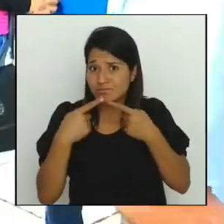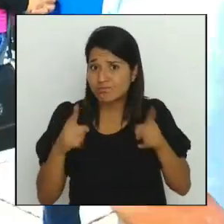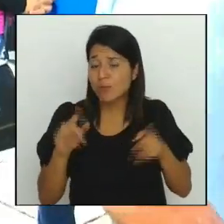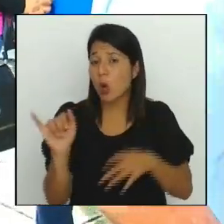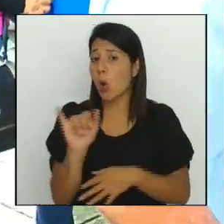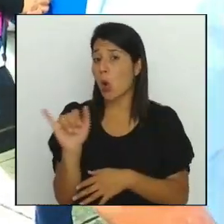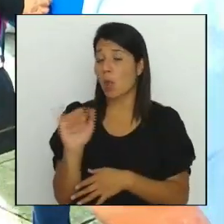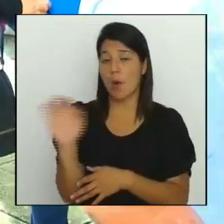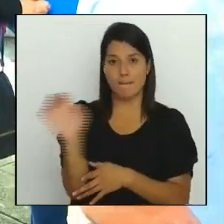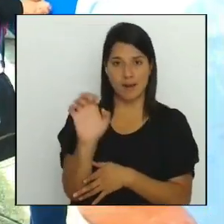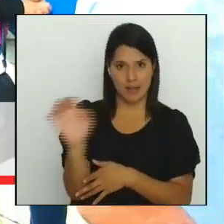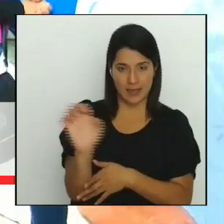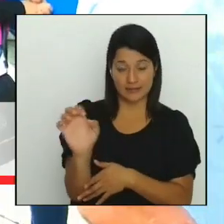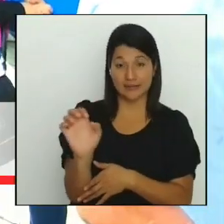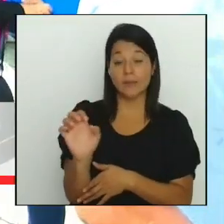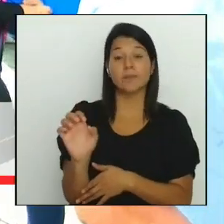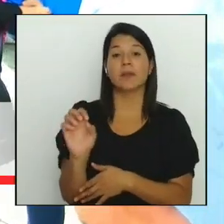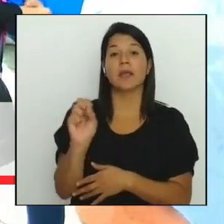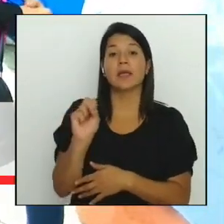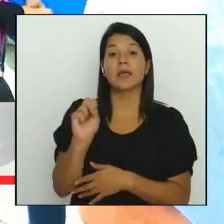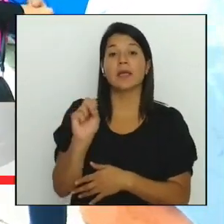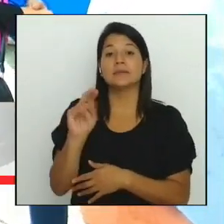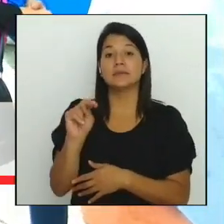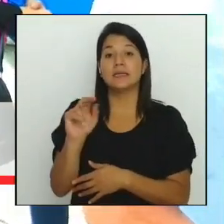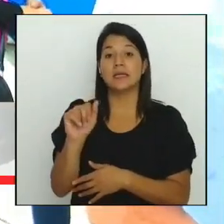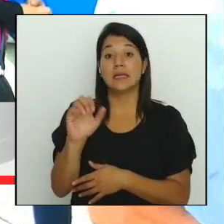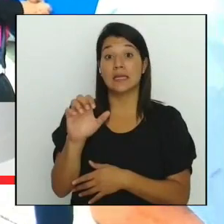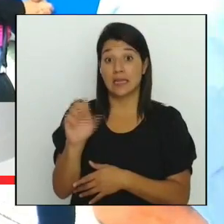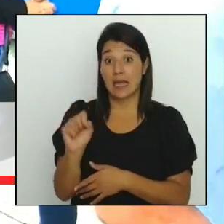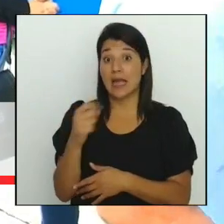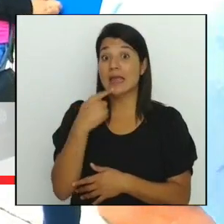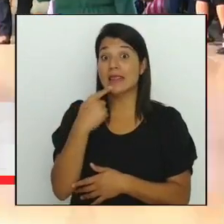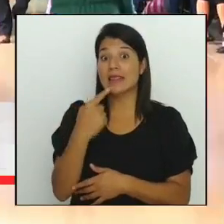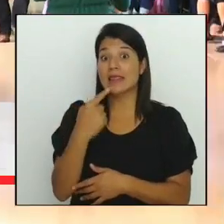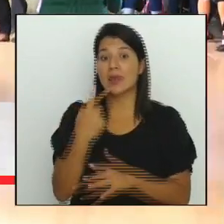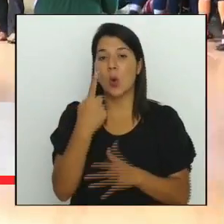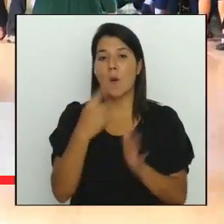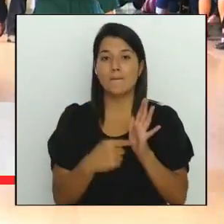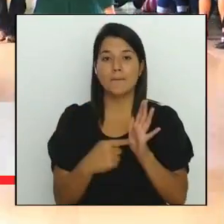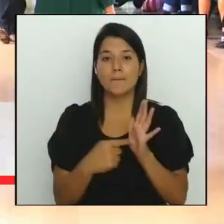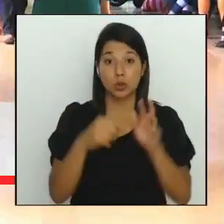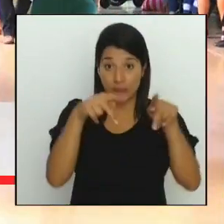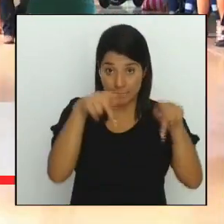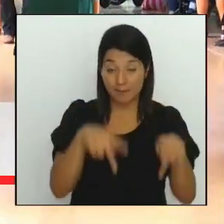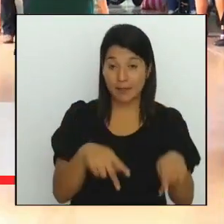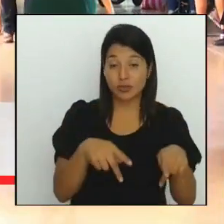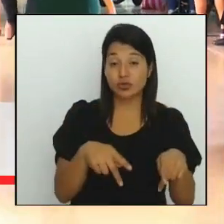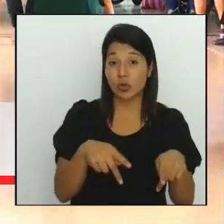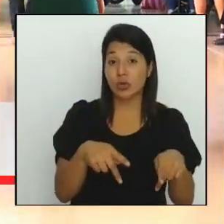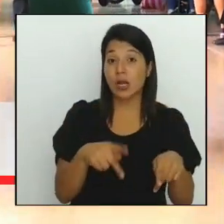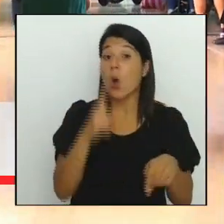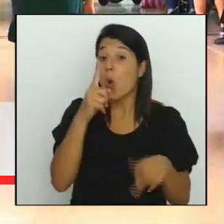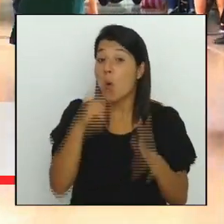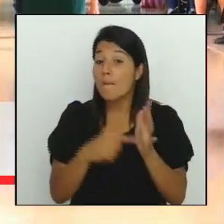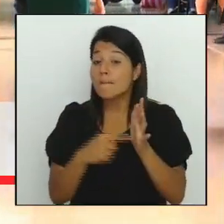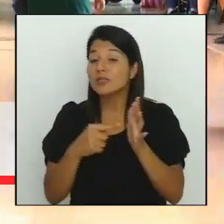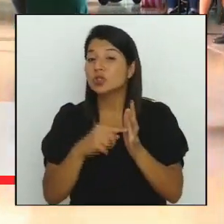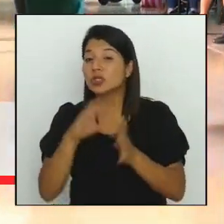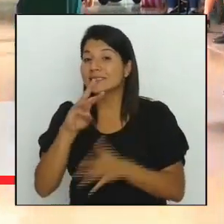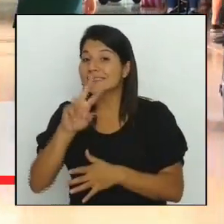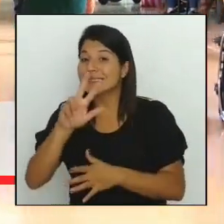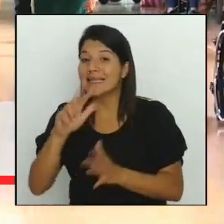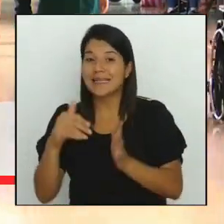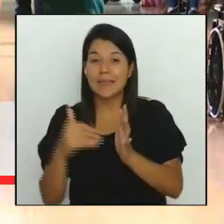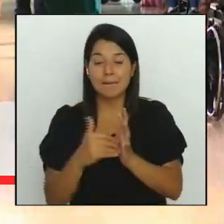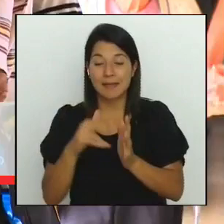enfermería Sinaes reveló que más de un millón de personas específicamente un millón sesenta y tres mil trescientas